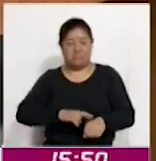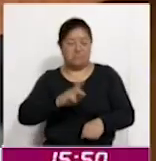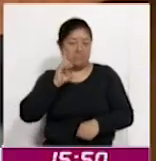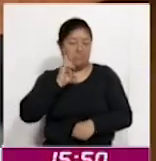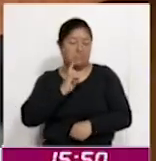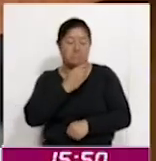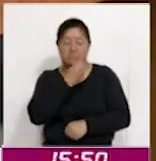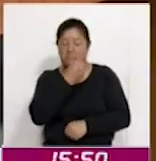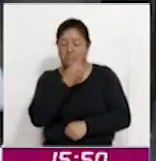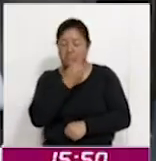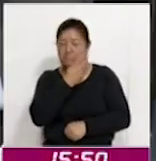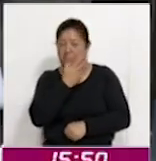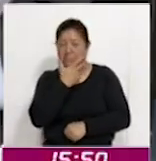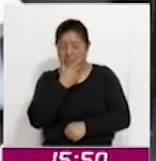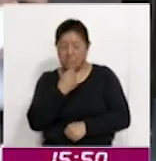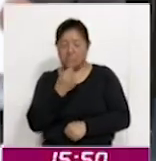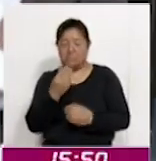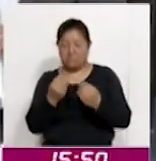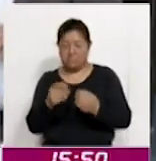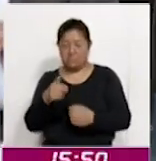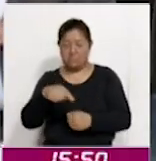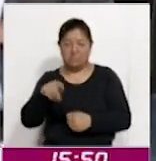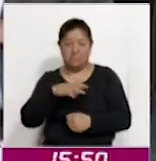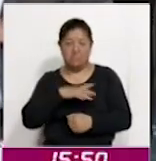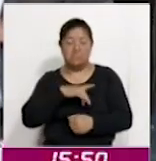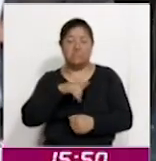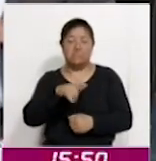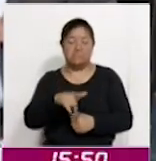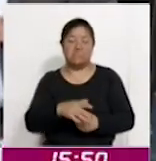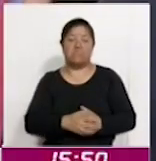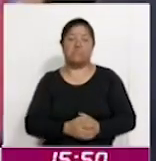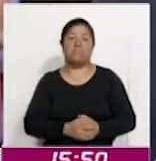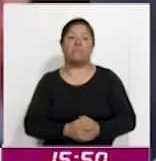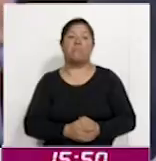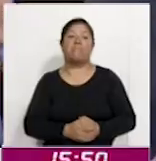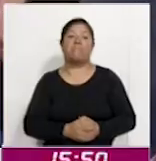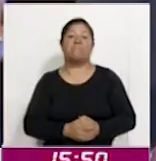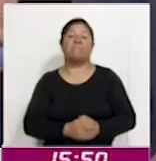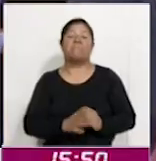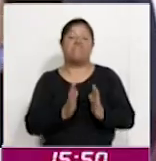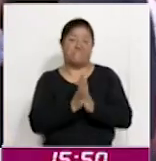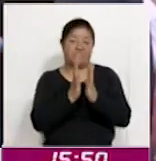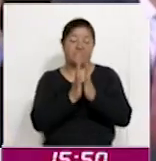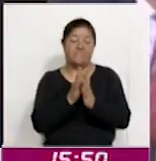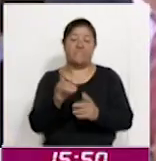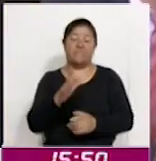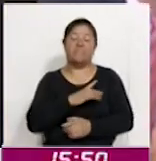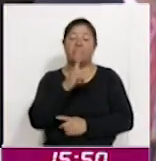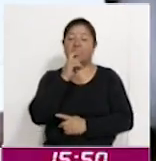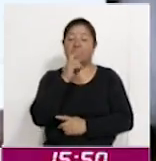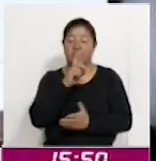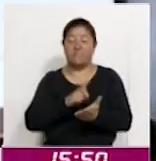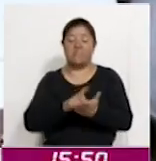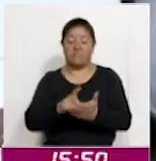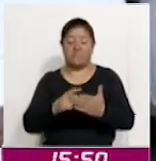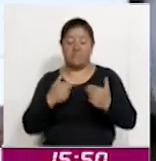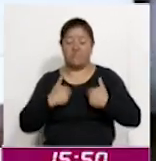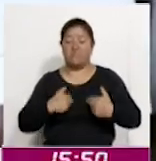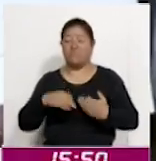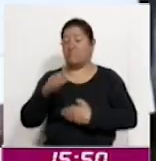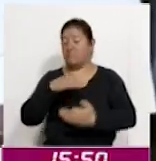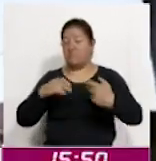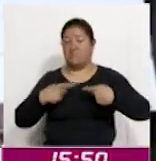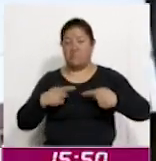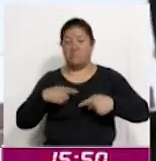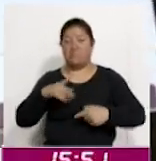para garantizar el agua como un bien nacional y el derecho de todas y todos los mexicanos. Esto como parte del Plan Nacional